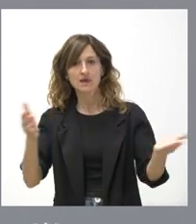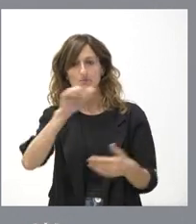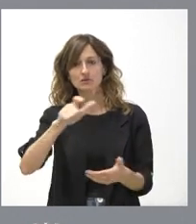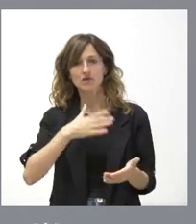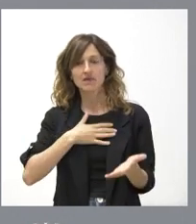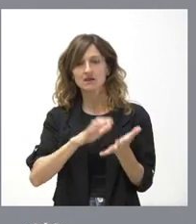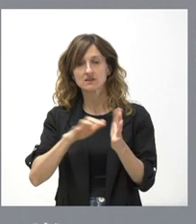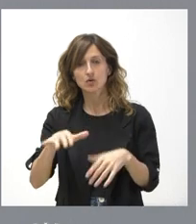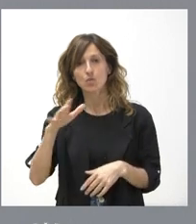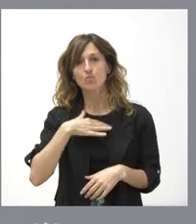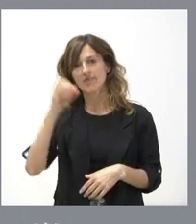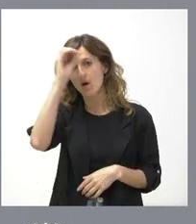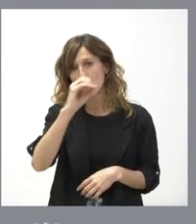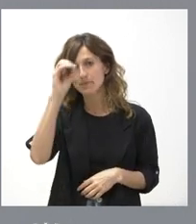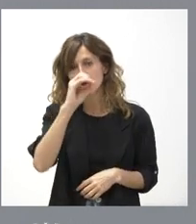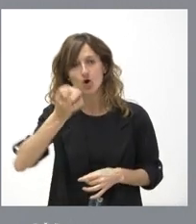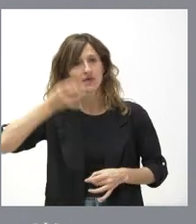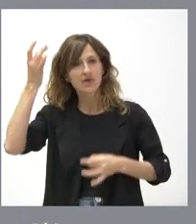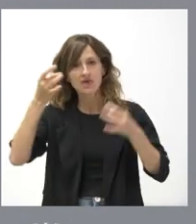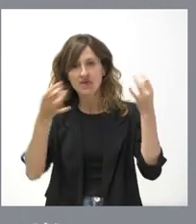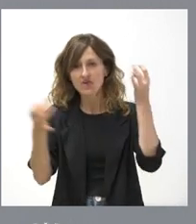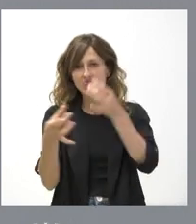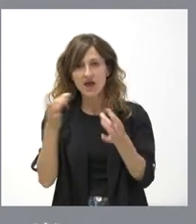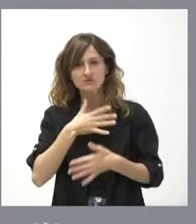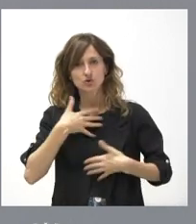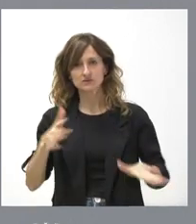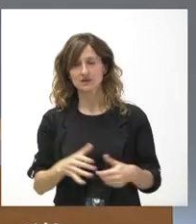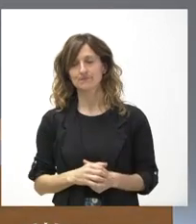Castilla y León pueda opinar, dar ideas y sugerencias sobre la misma.